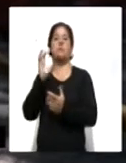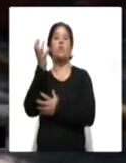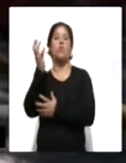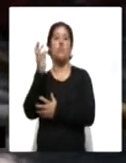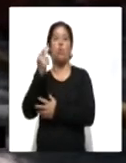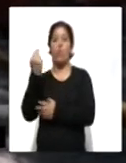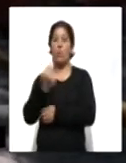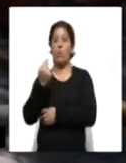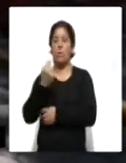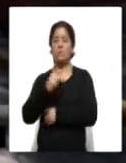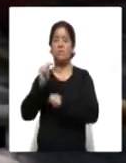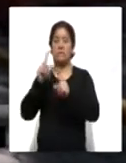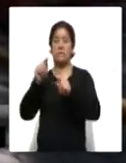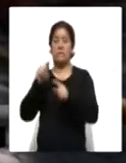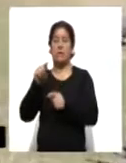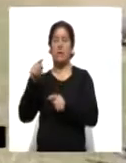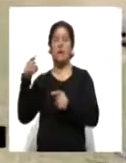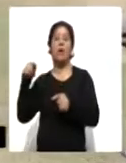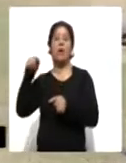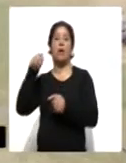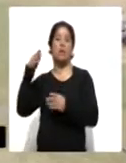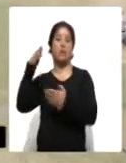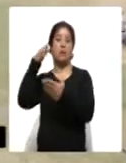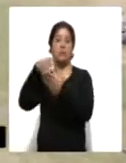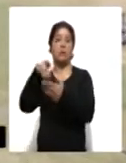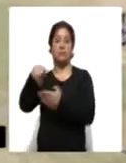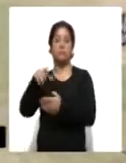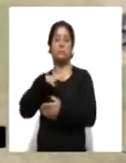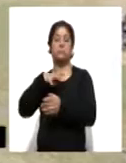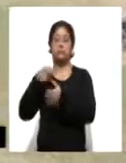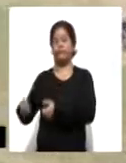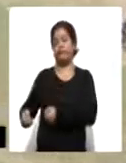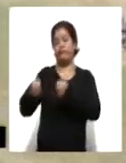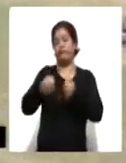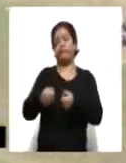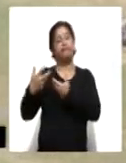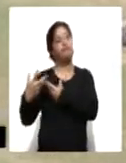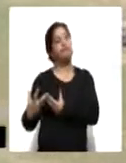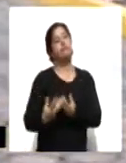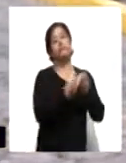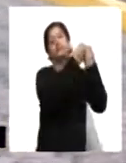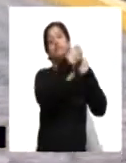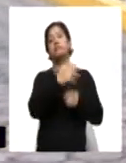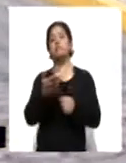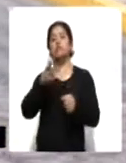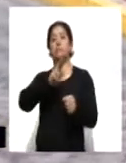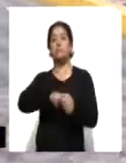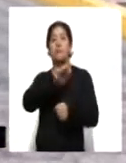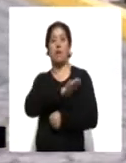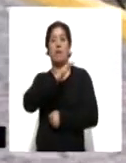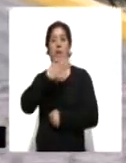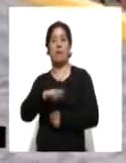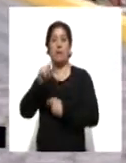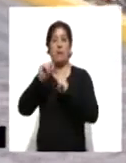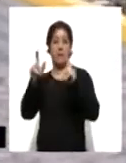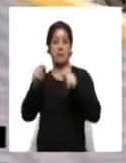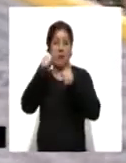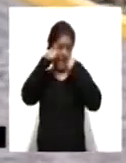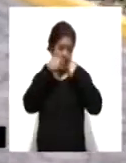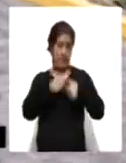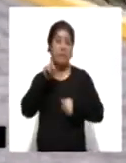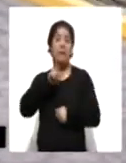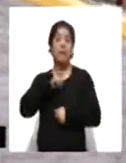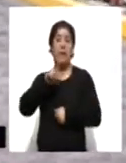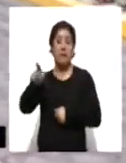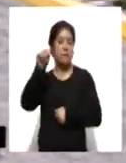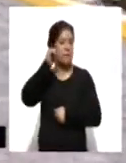Médicas de Tlaxcala se dirigía a las instalaciones para canalizarla al Hospital General de Tlaxcala para su atención. Cabe señalar que la trabajadora,